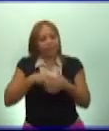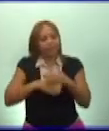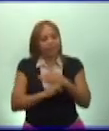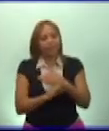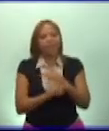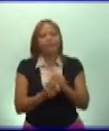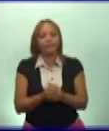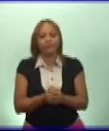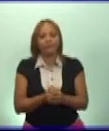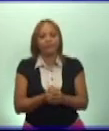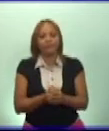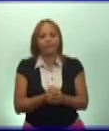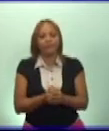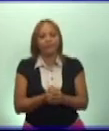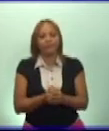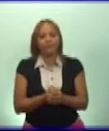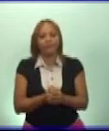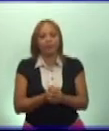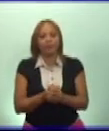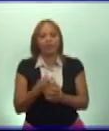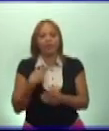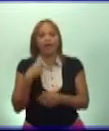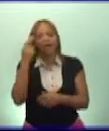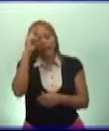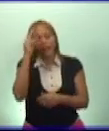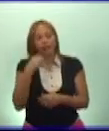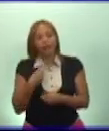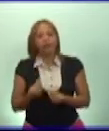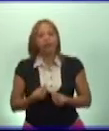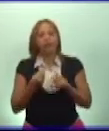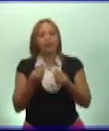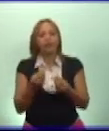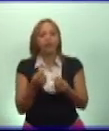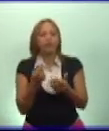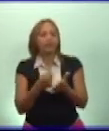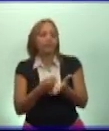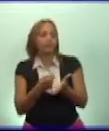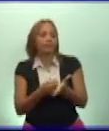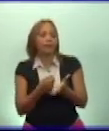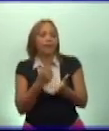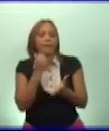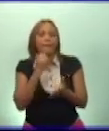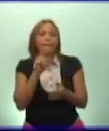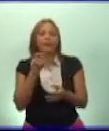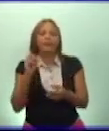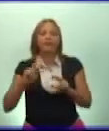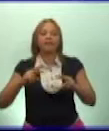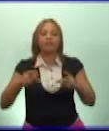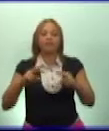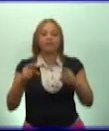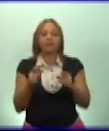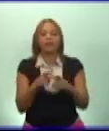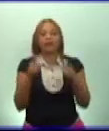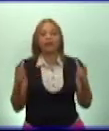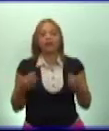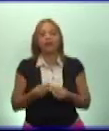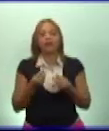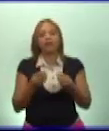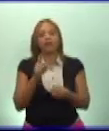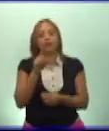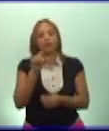dedicó a la salud un presupuesto 20 veces mayor que el asignado en 1958.